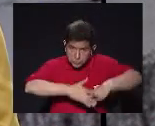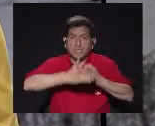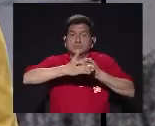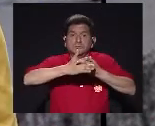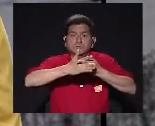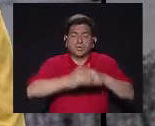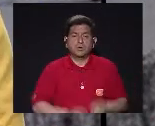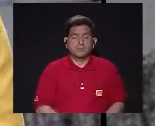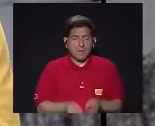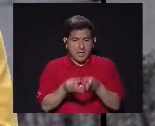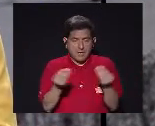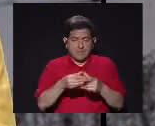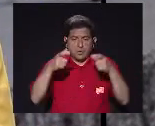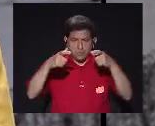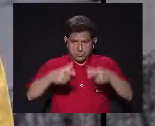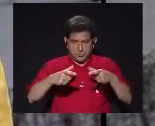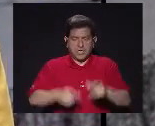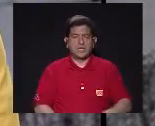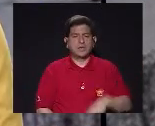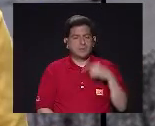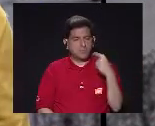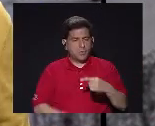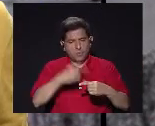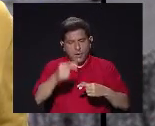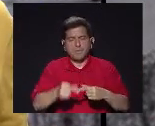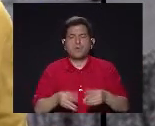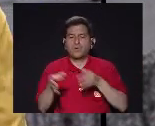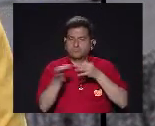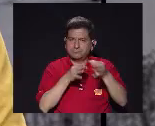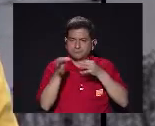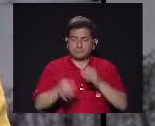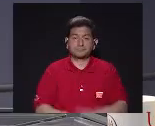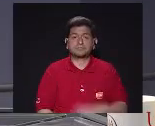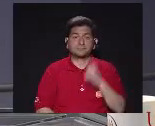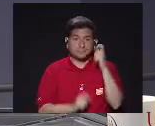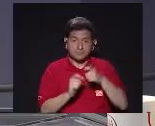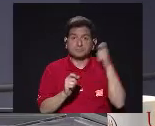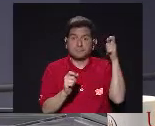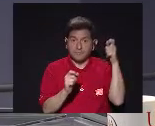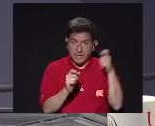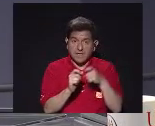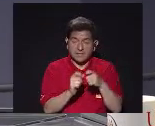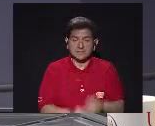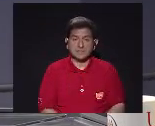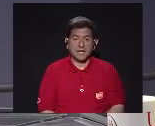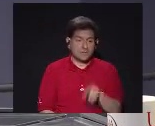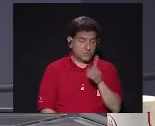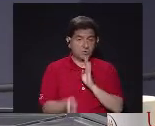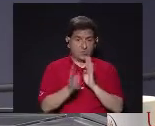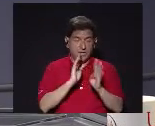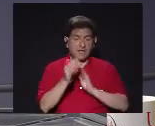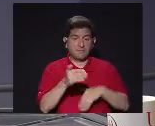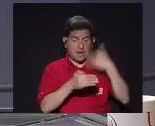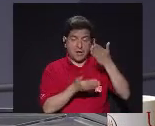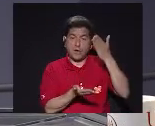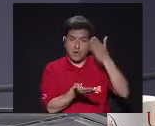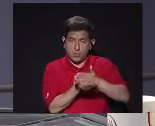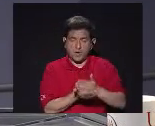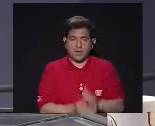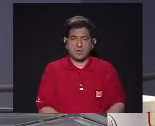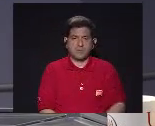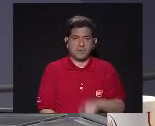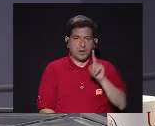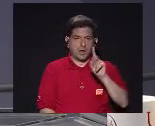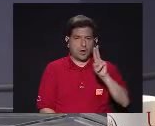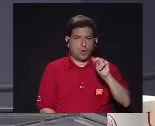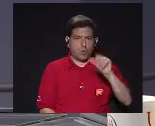producir este disco Que poquito a poco Vamos a ir contando Bueno y que precisamente De él vamos a hablar Después de la pausa Que es una